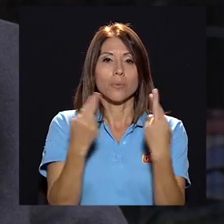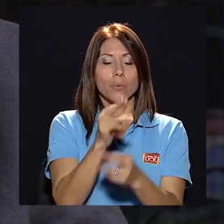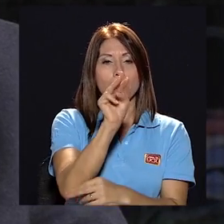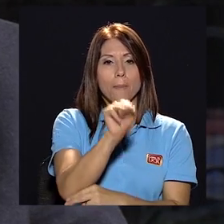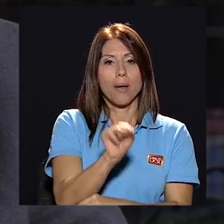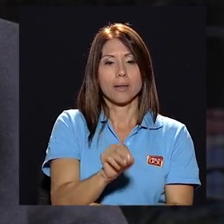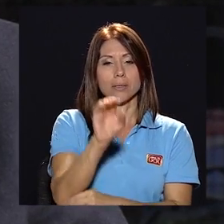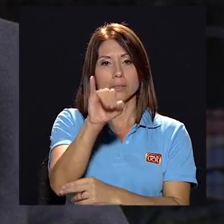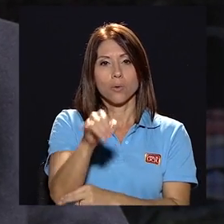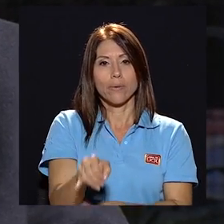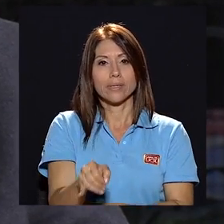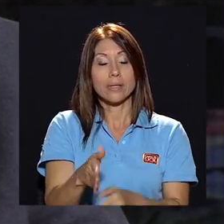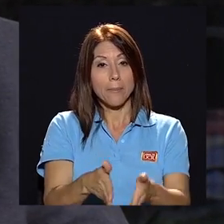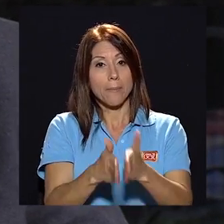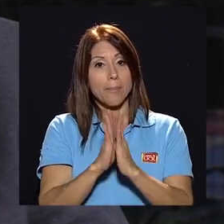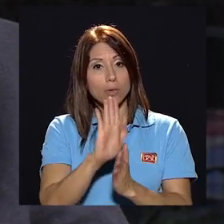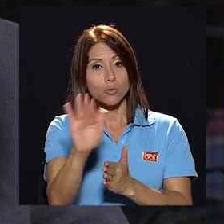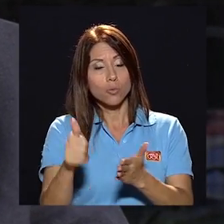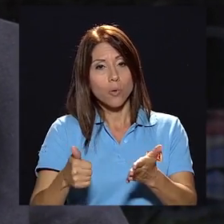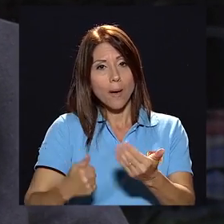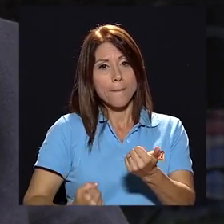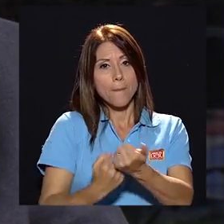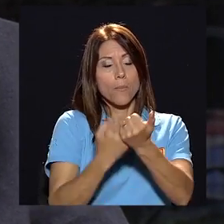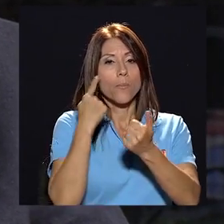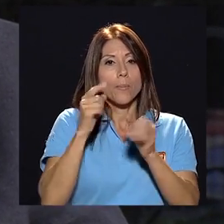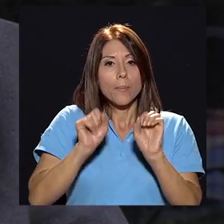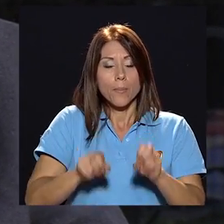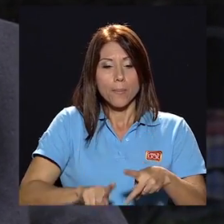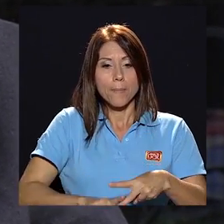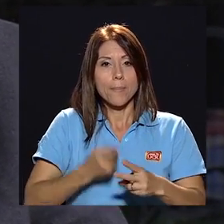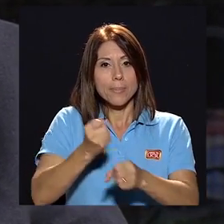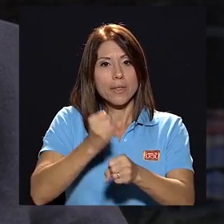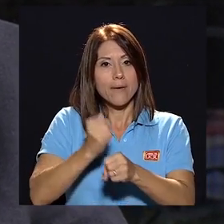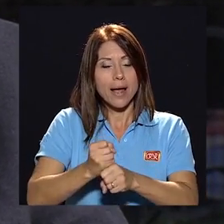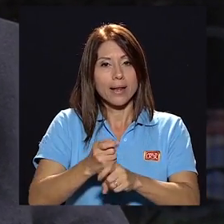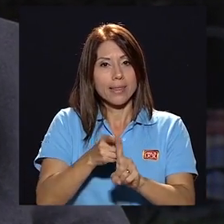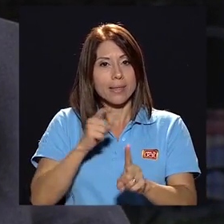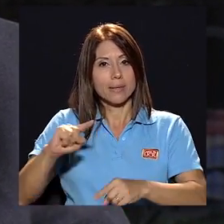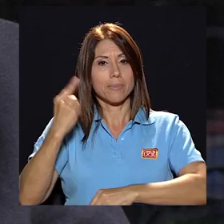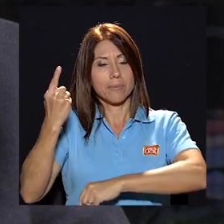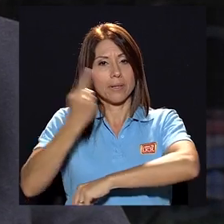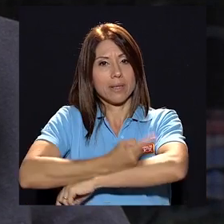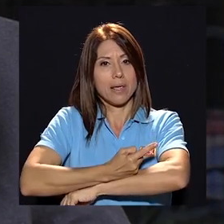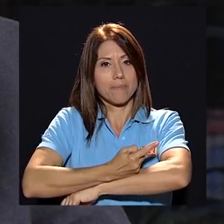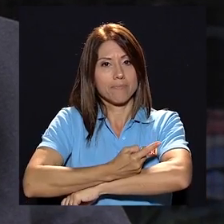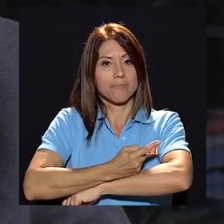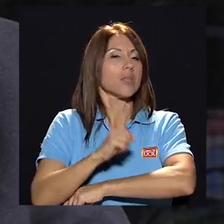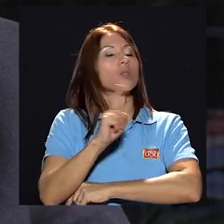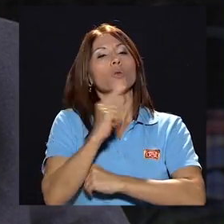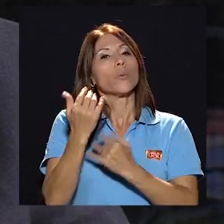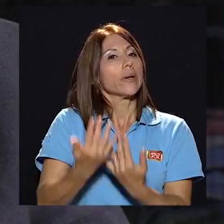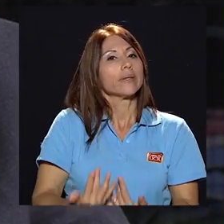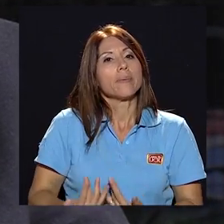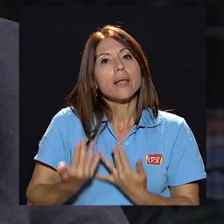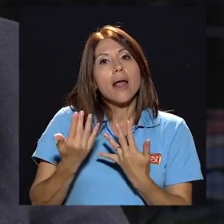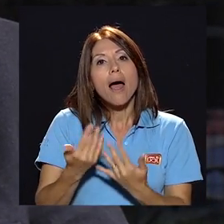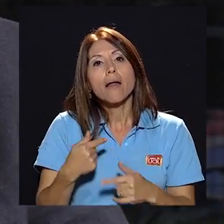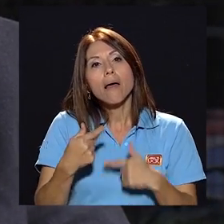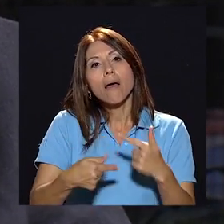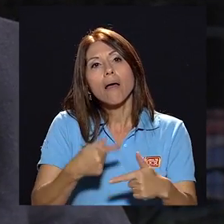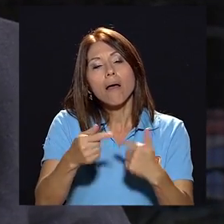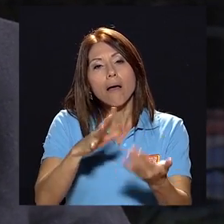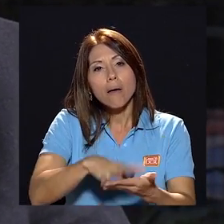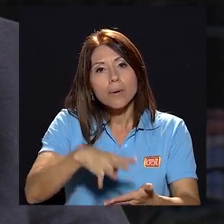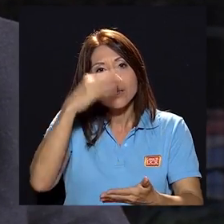cabo los martes y los jueves pido su apoyo para poder empezar a trabajar desde el primer día y no esperar a